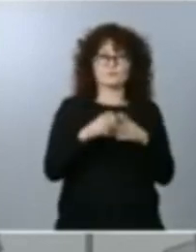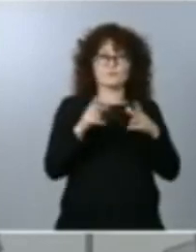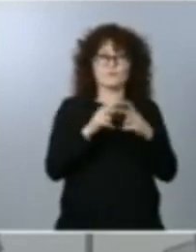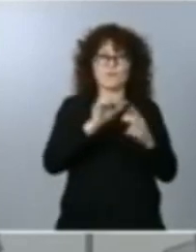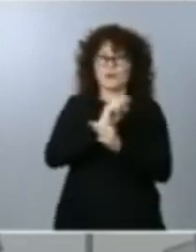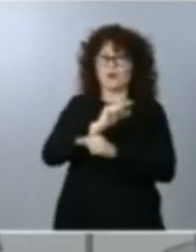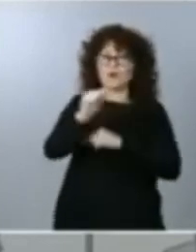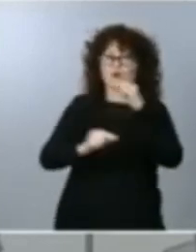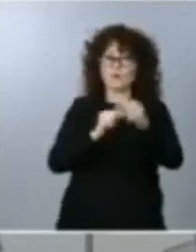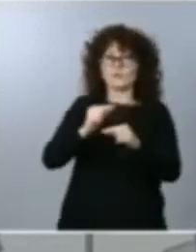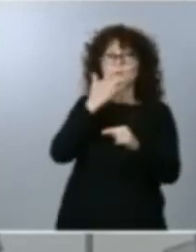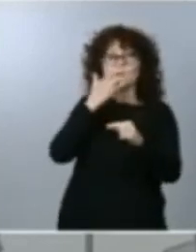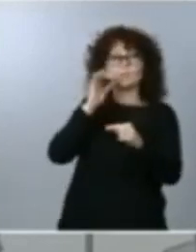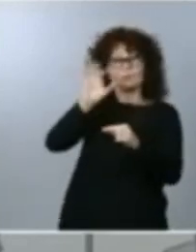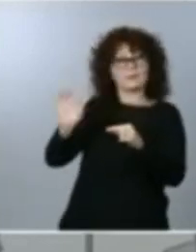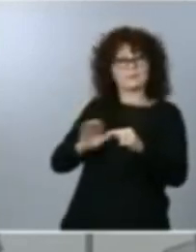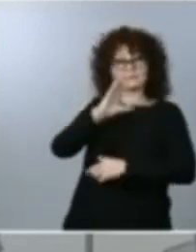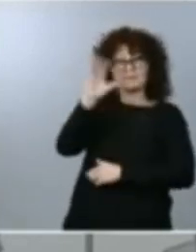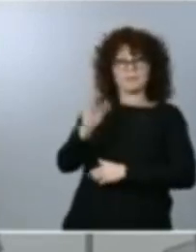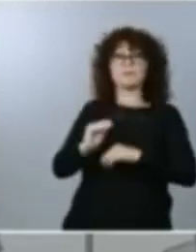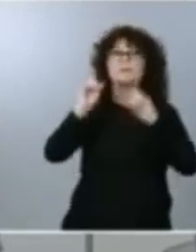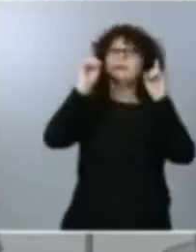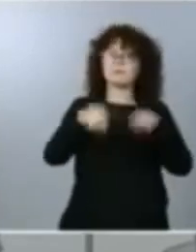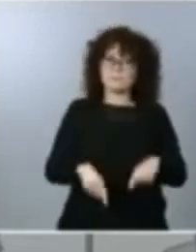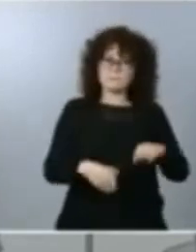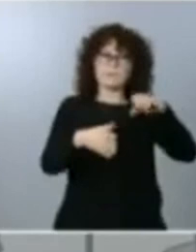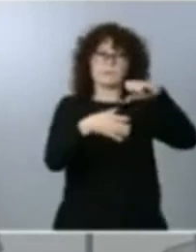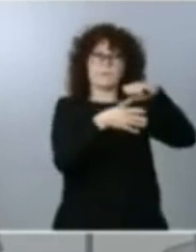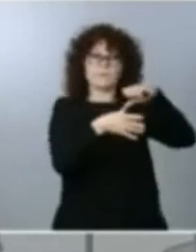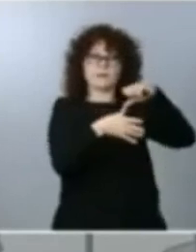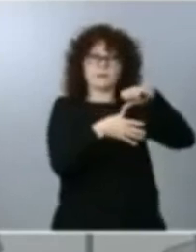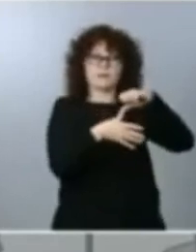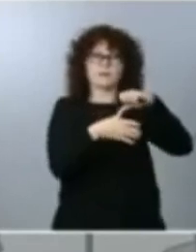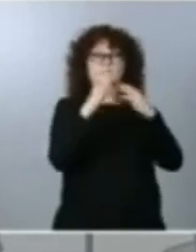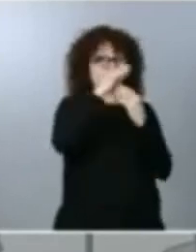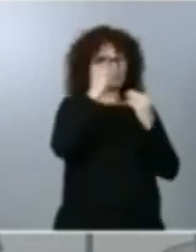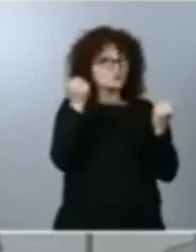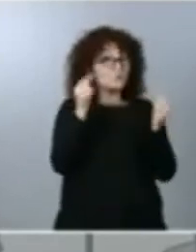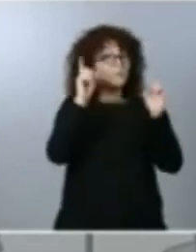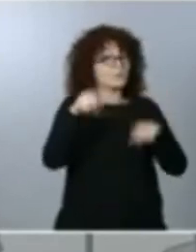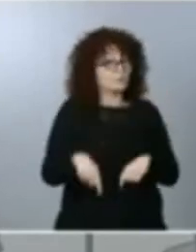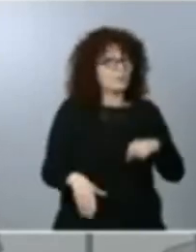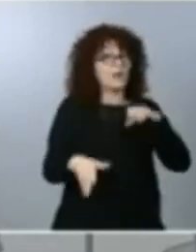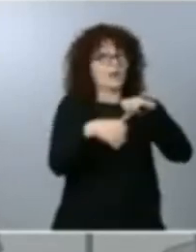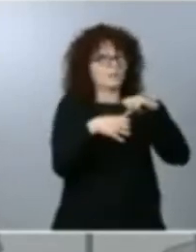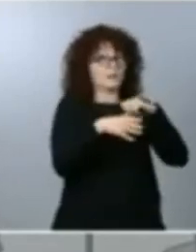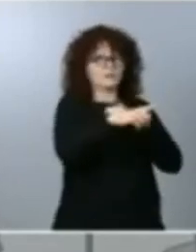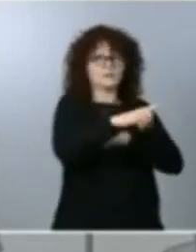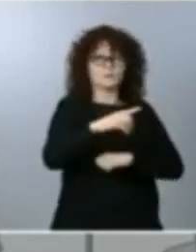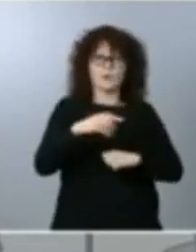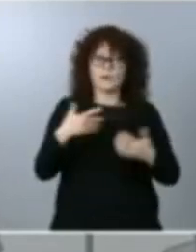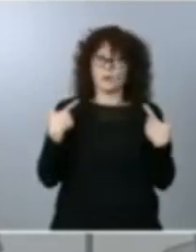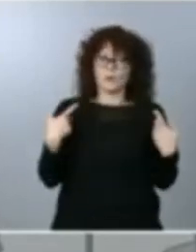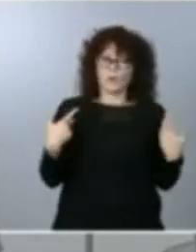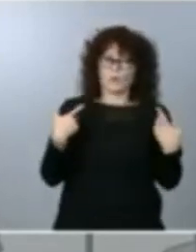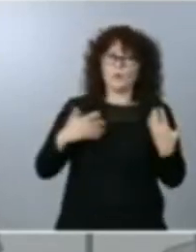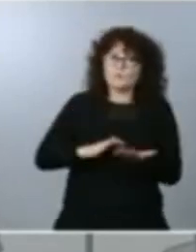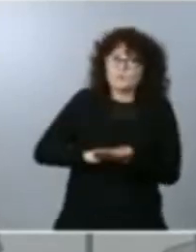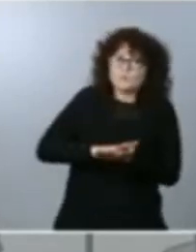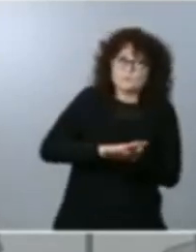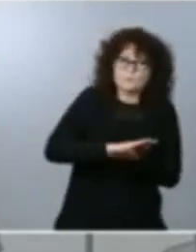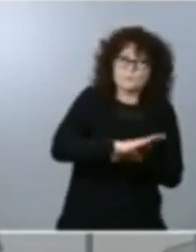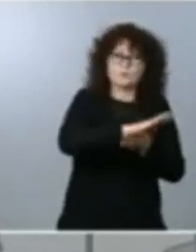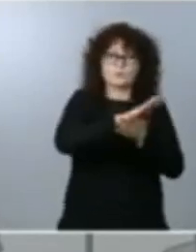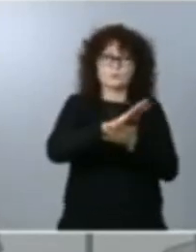África o también en los países de América Latina siempre se nos olvida pero también en América Latina se está sufriendo el impacto de esta crisis